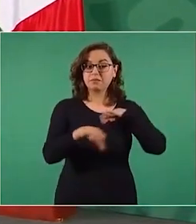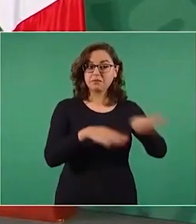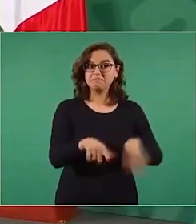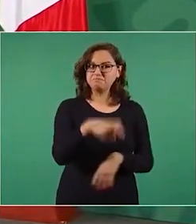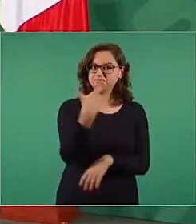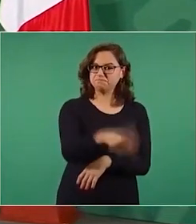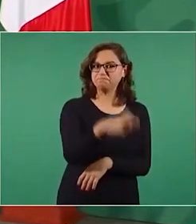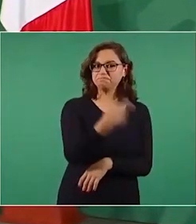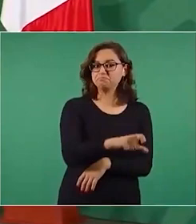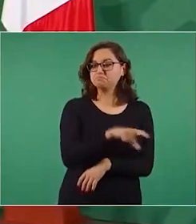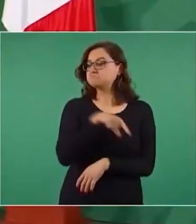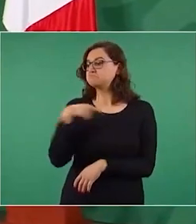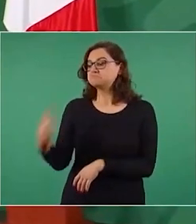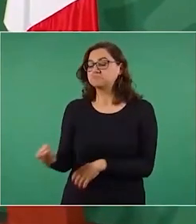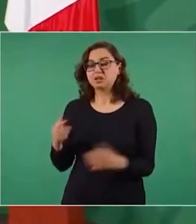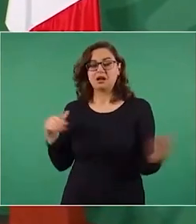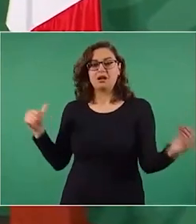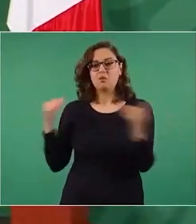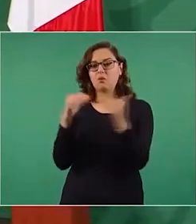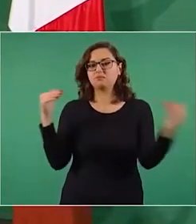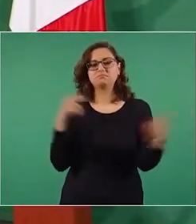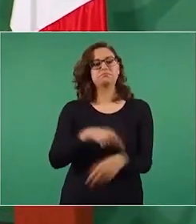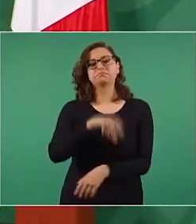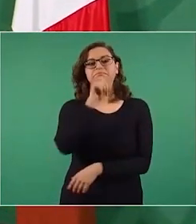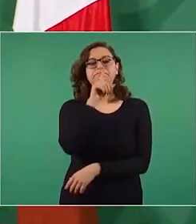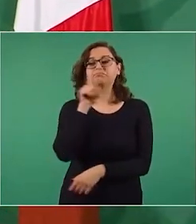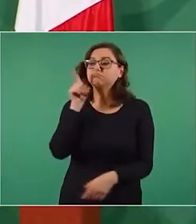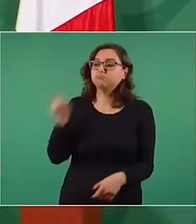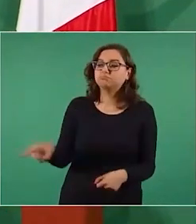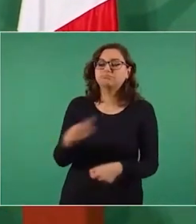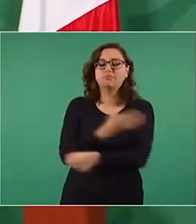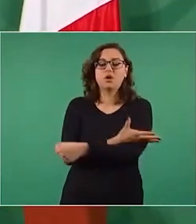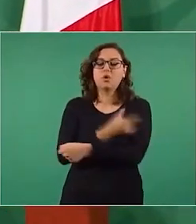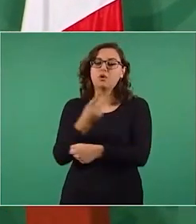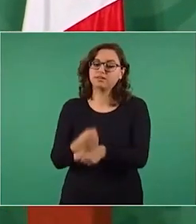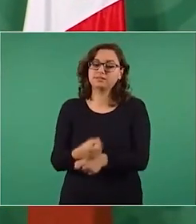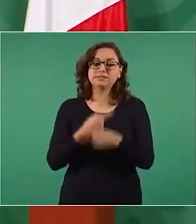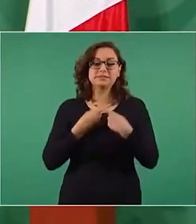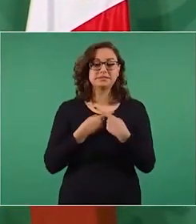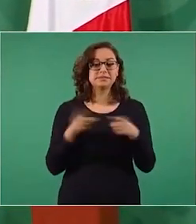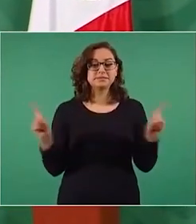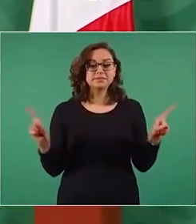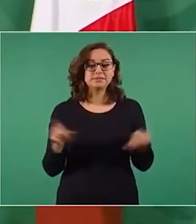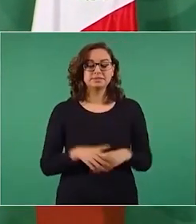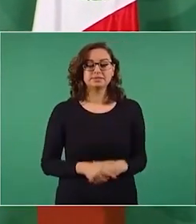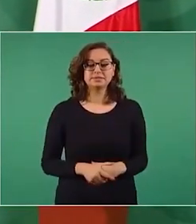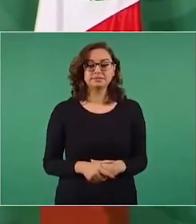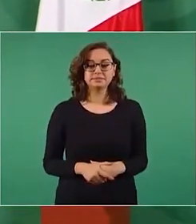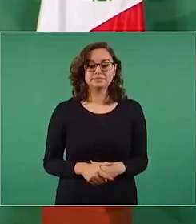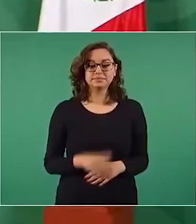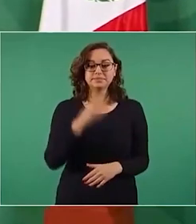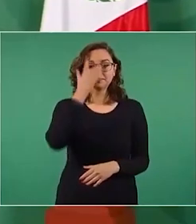Es una mujer honesta. Entonces, si empezaron también.